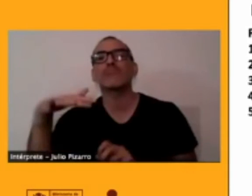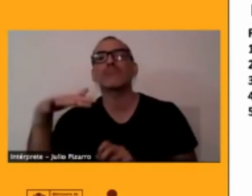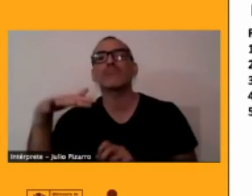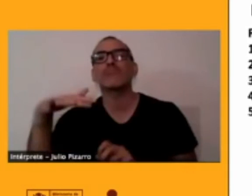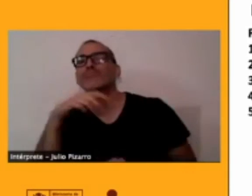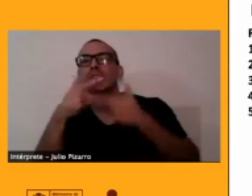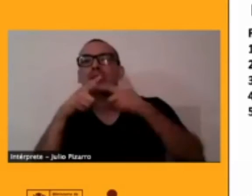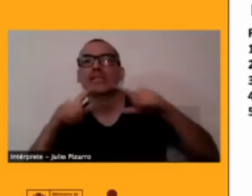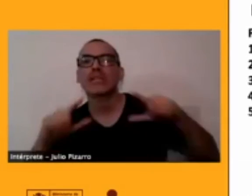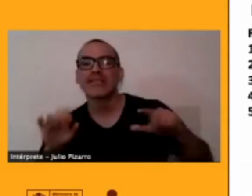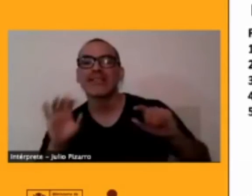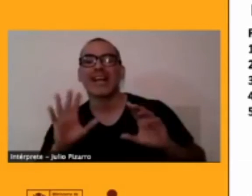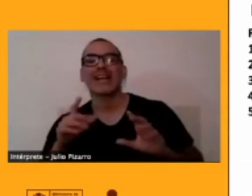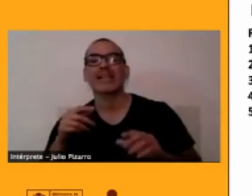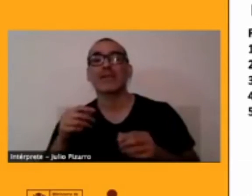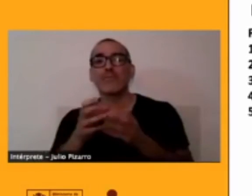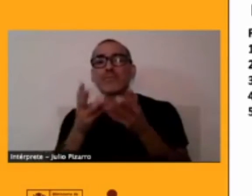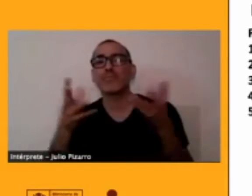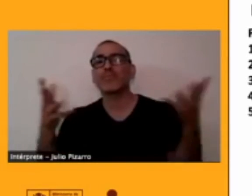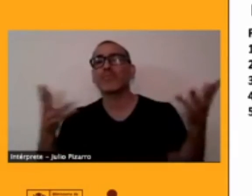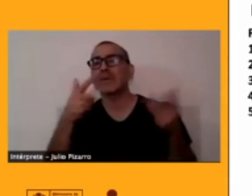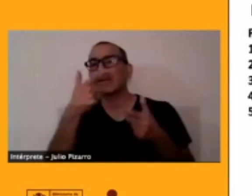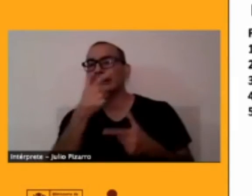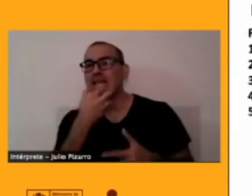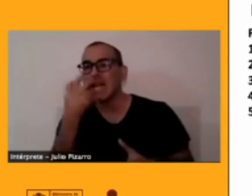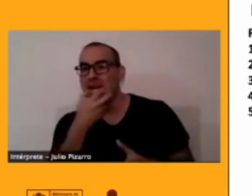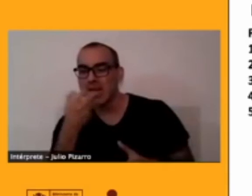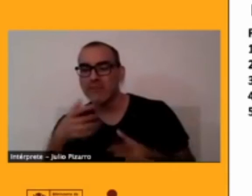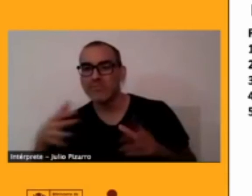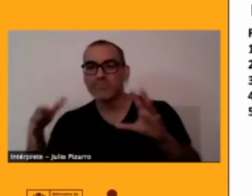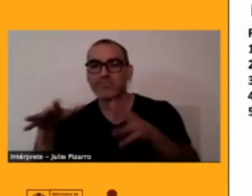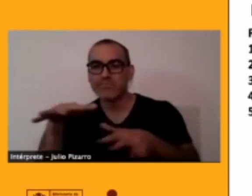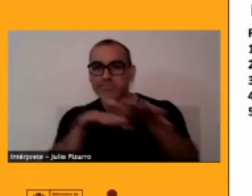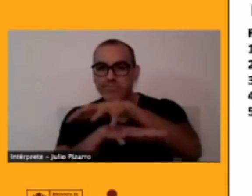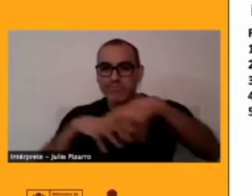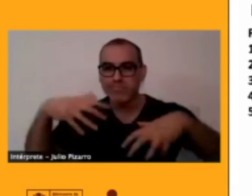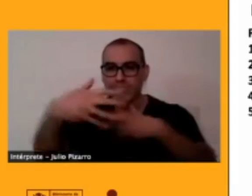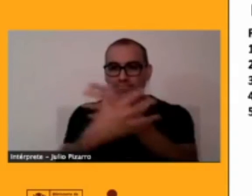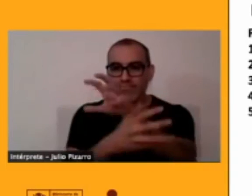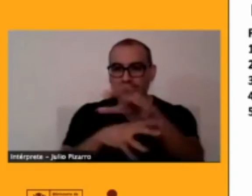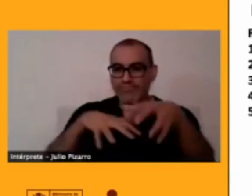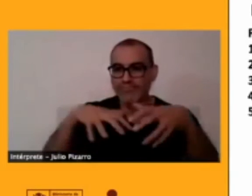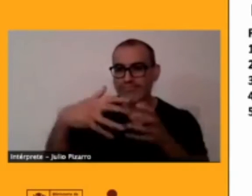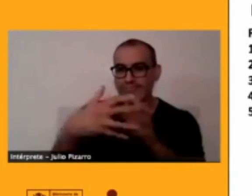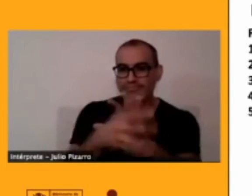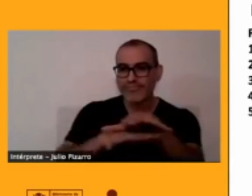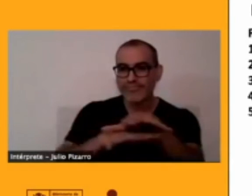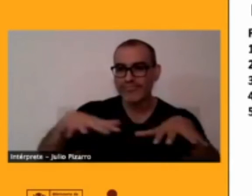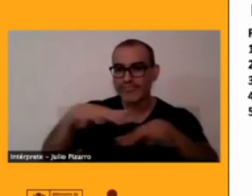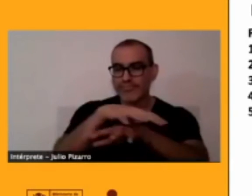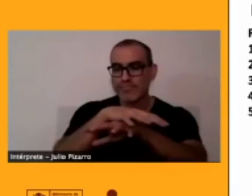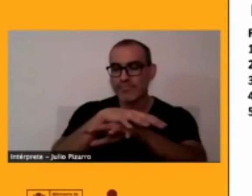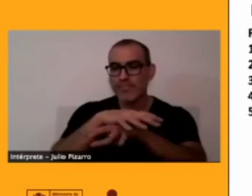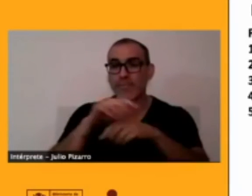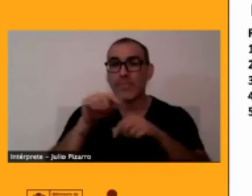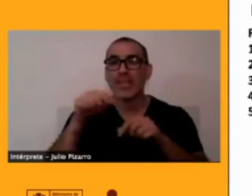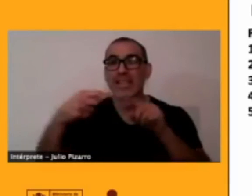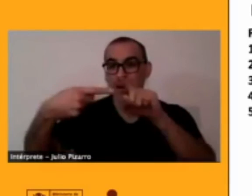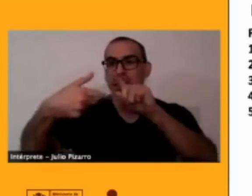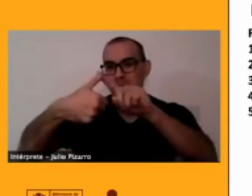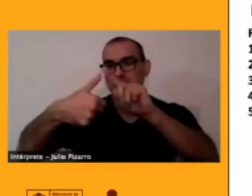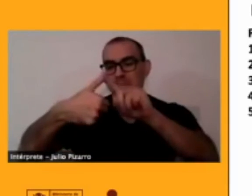había más lenguas. Ahora, eso ocurre hasta el periodo prehispánico. Luego tenemos la